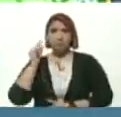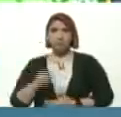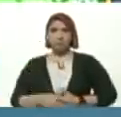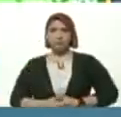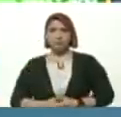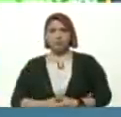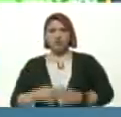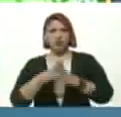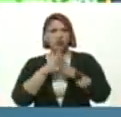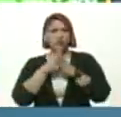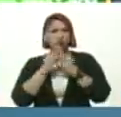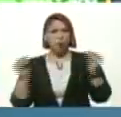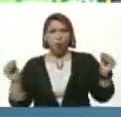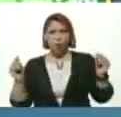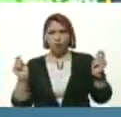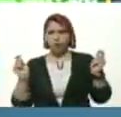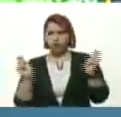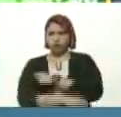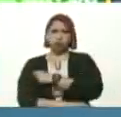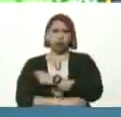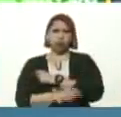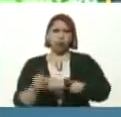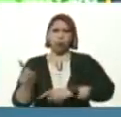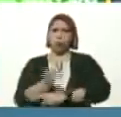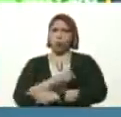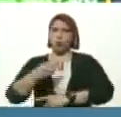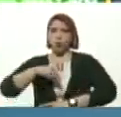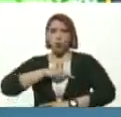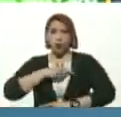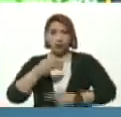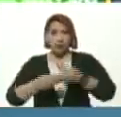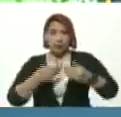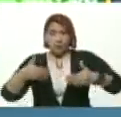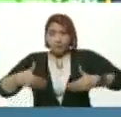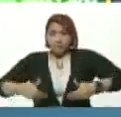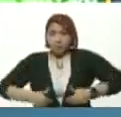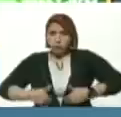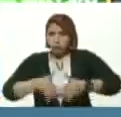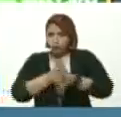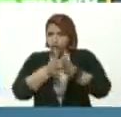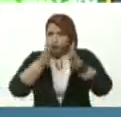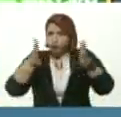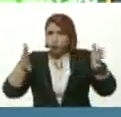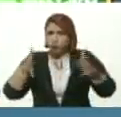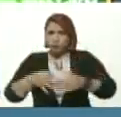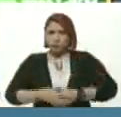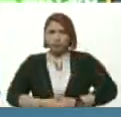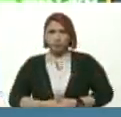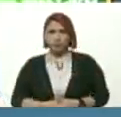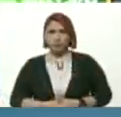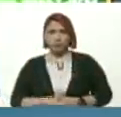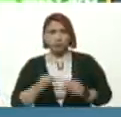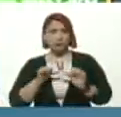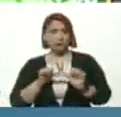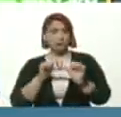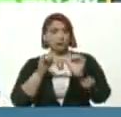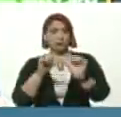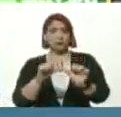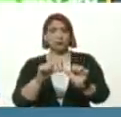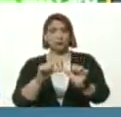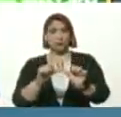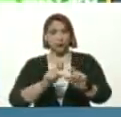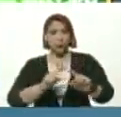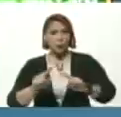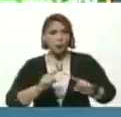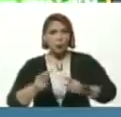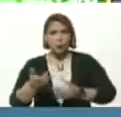Todo, todo Fue cambiado Y nosotros Hicimos un esfuerzo Gigantesco Para mantener El ritmo